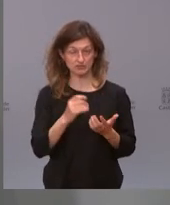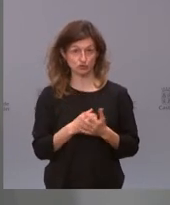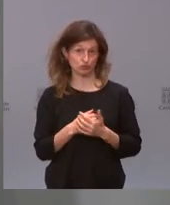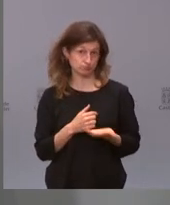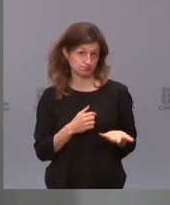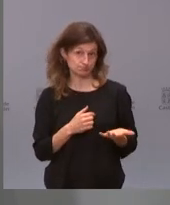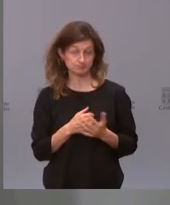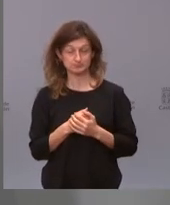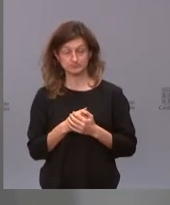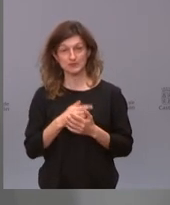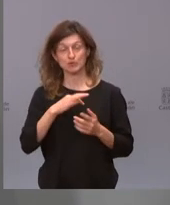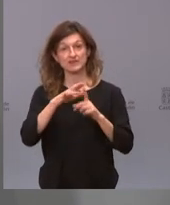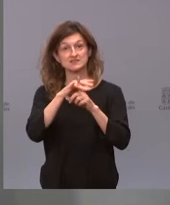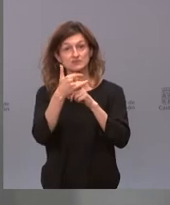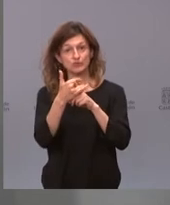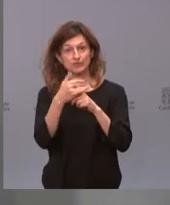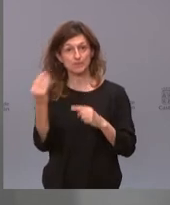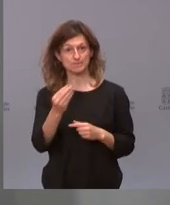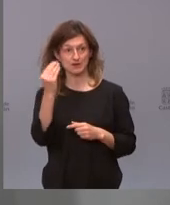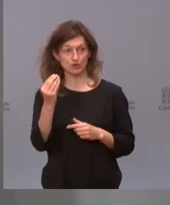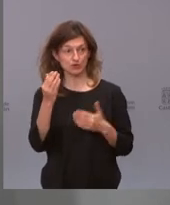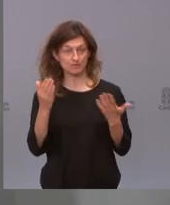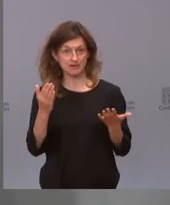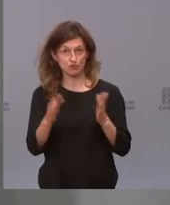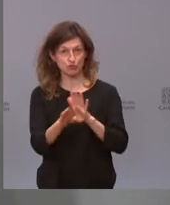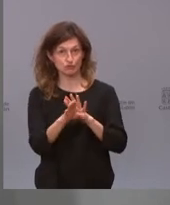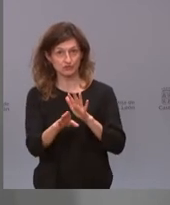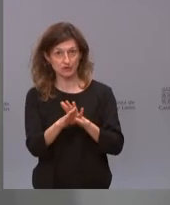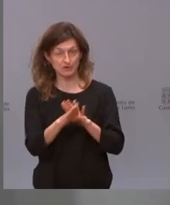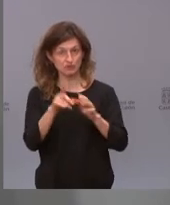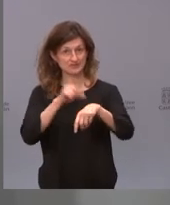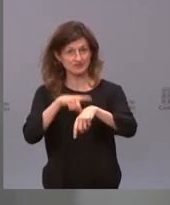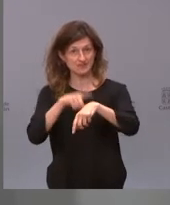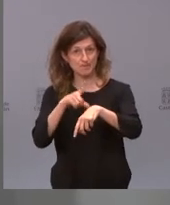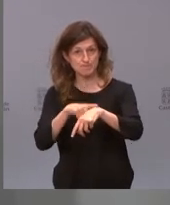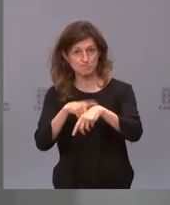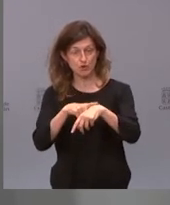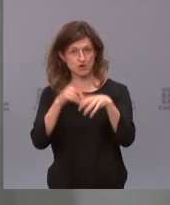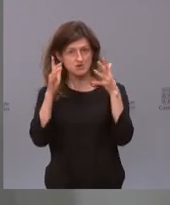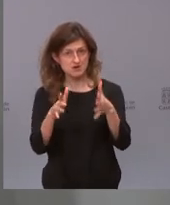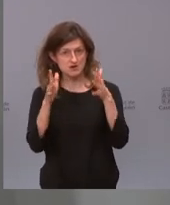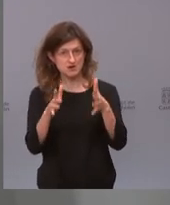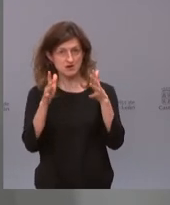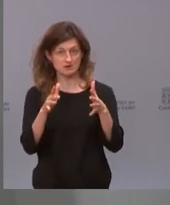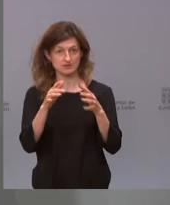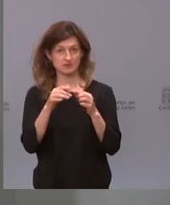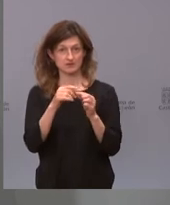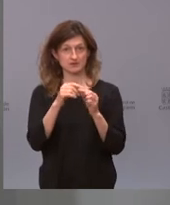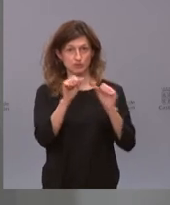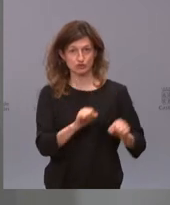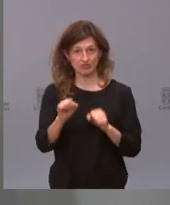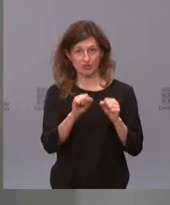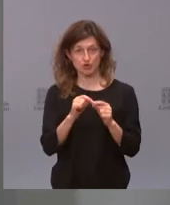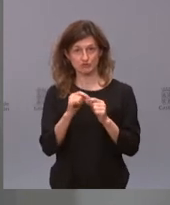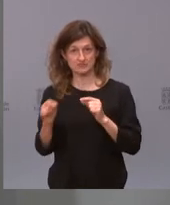pues probablemente estemos en una situación mejor, pero seguiremos, yo creo que tiempo, siguiendo recomendando las medidas de protección,